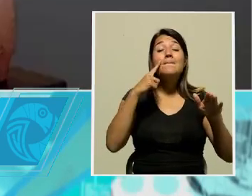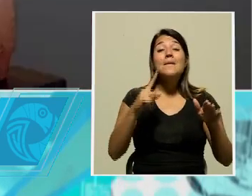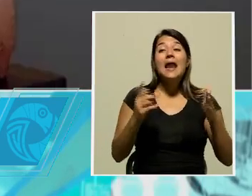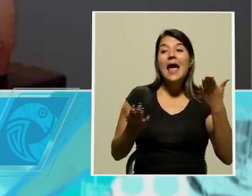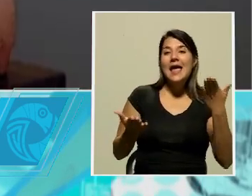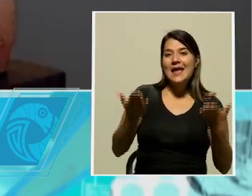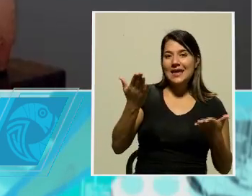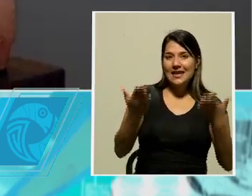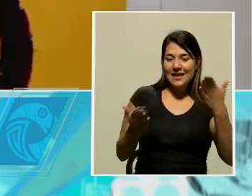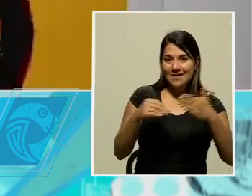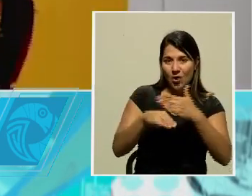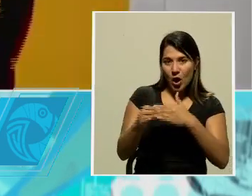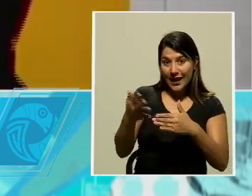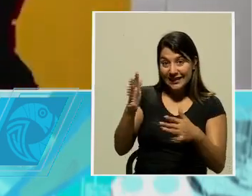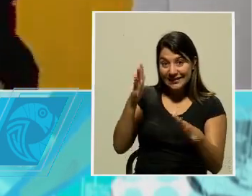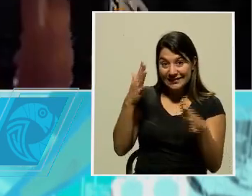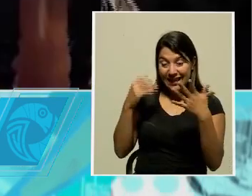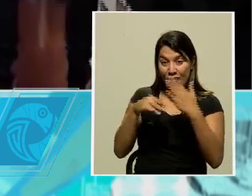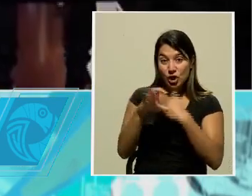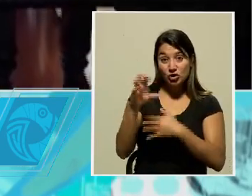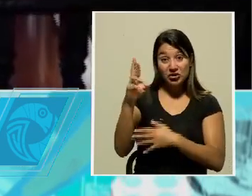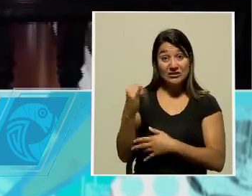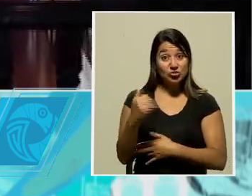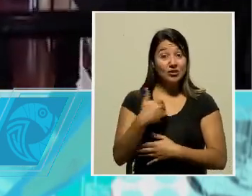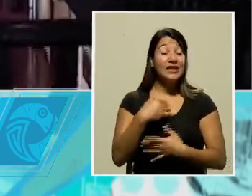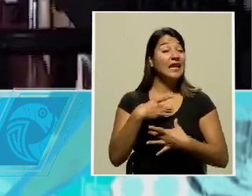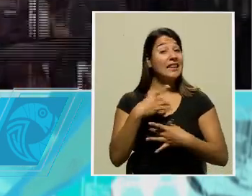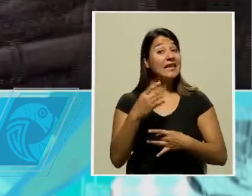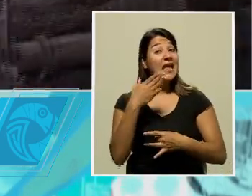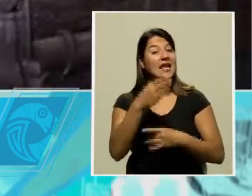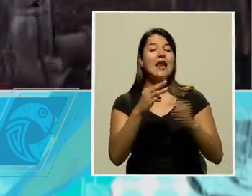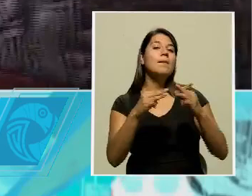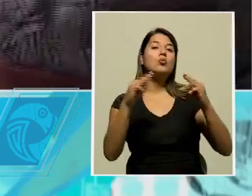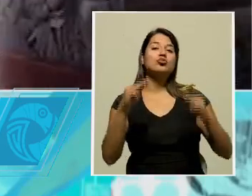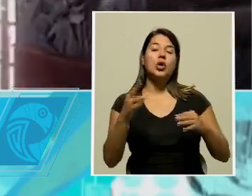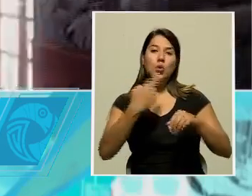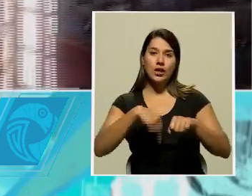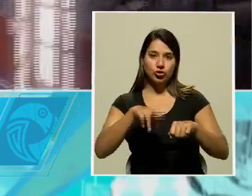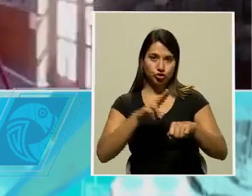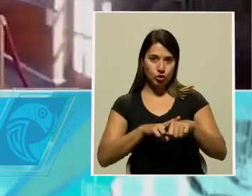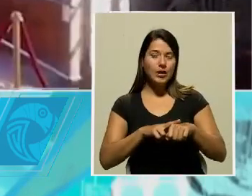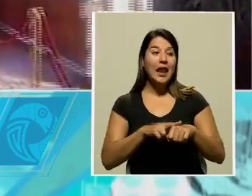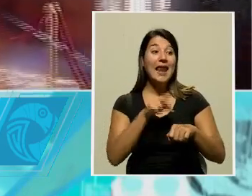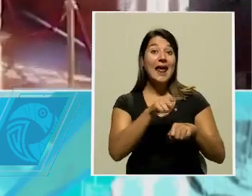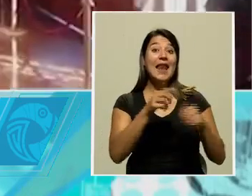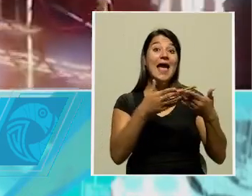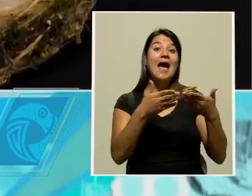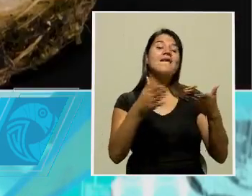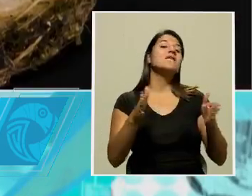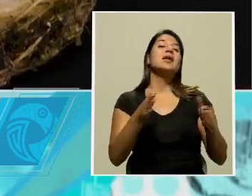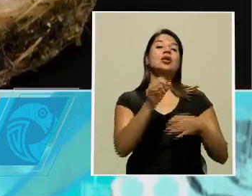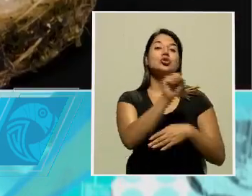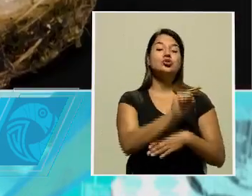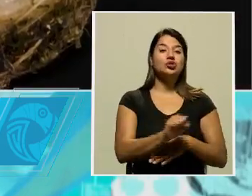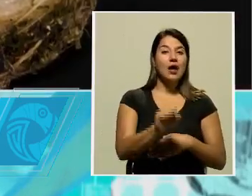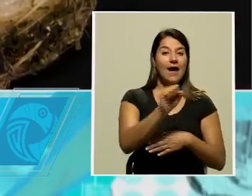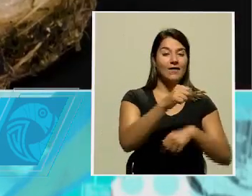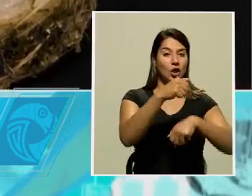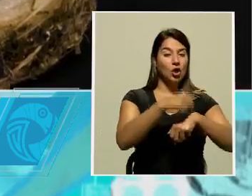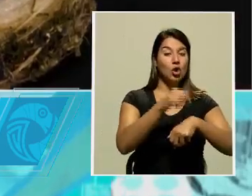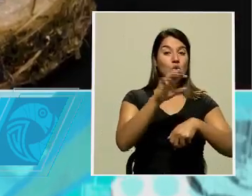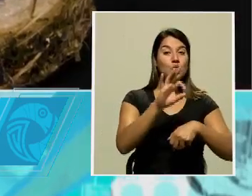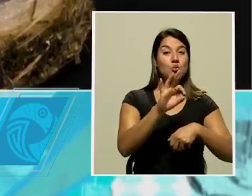interesados en poder darse la vueltita por el Museo Nacional, les comentamos que el museo está abierto los sábados de